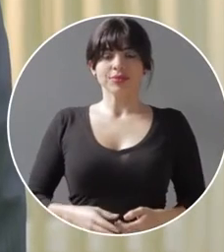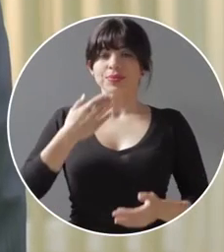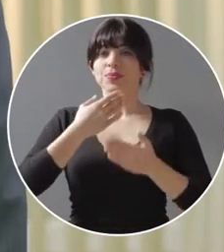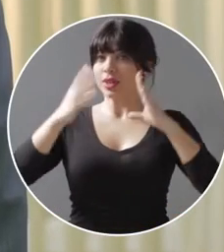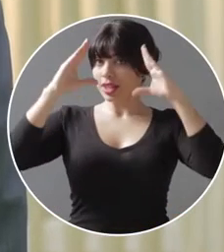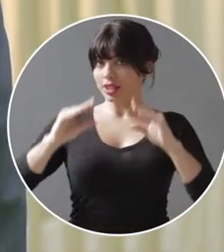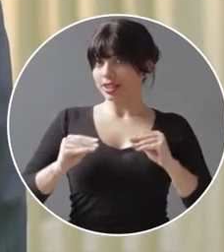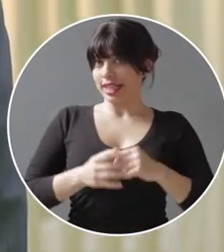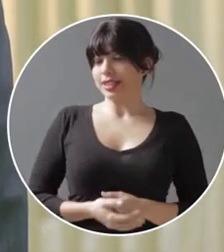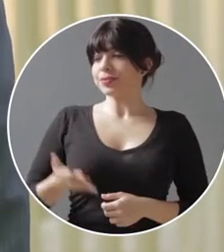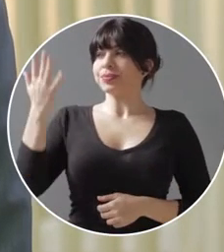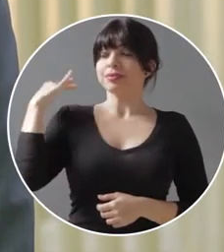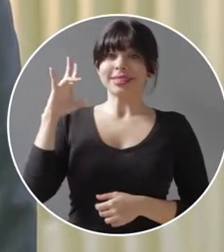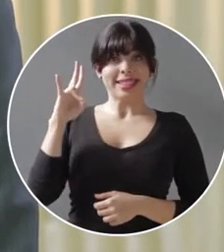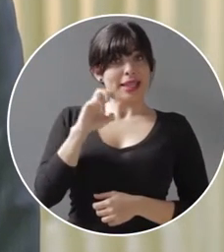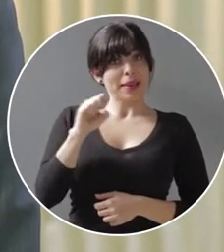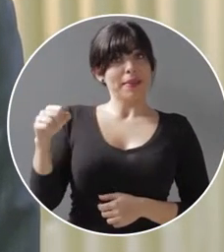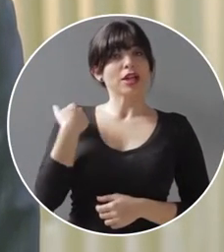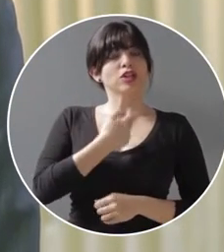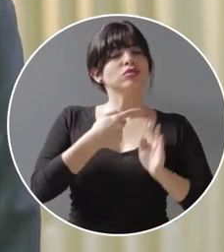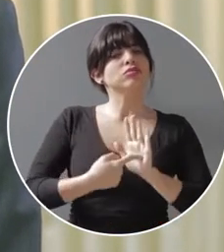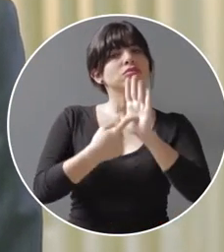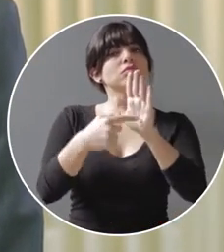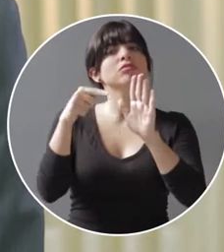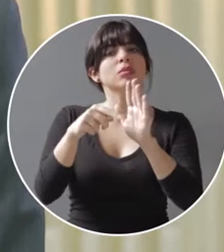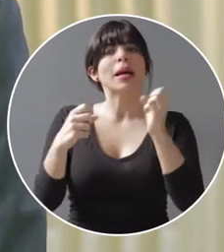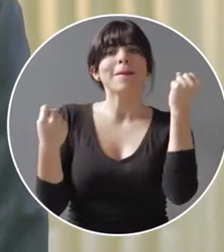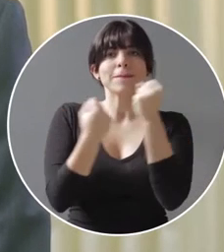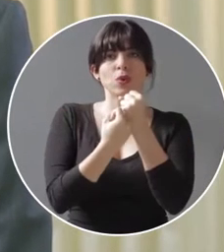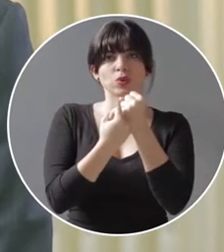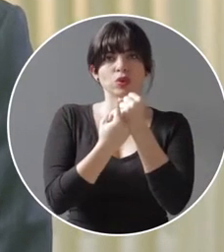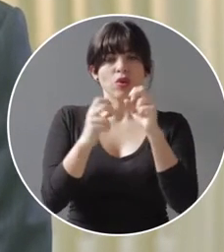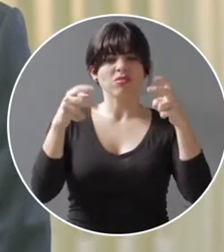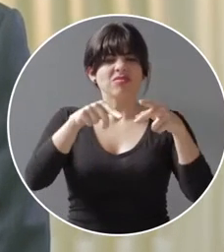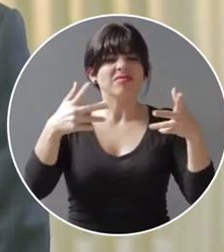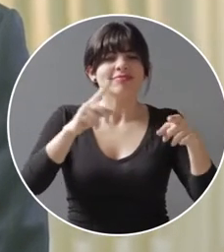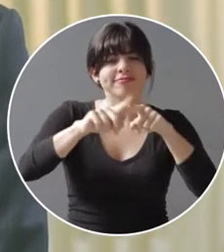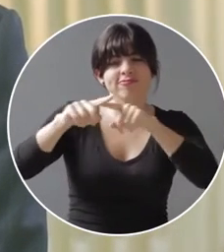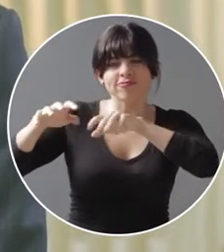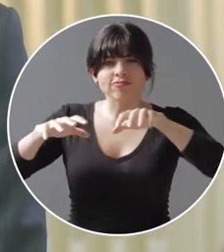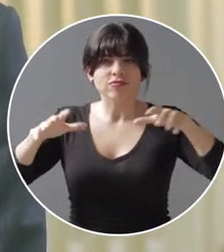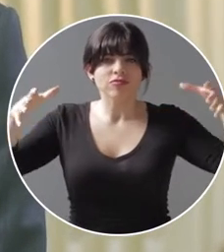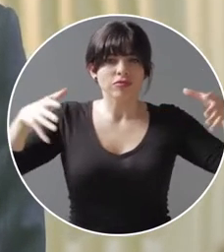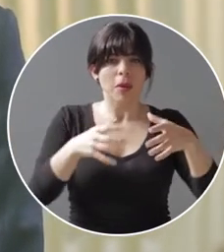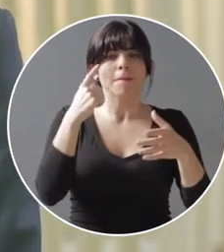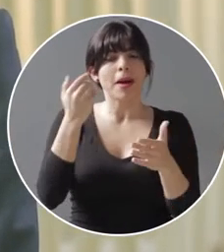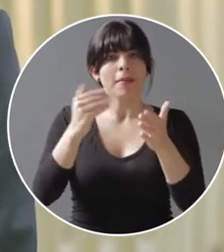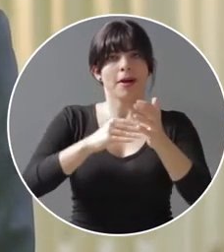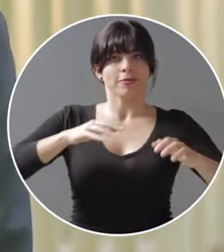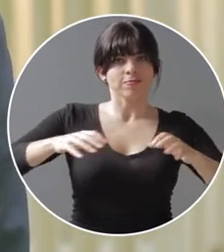Buenas noches. Hace siete meses presentamos Impulso, un conjunto de acciones para acelerar la